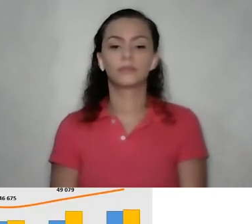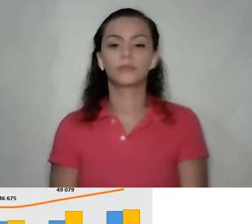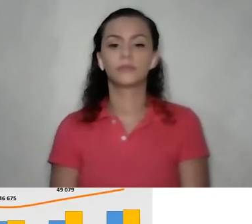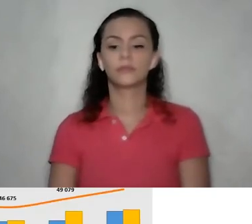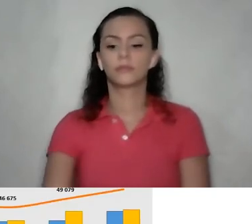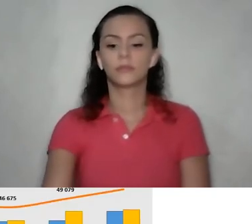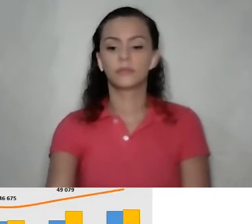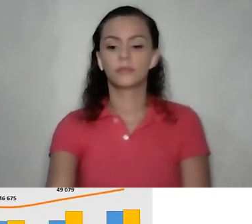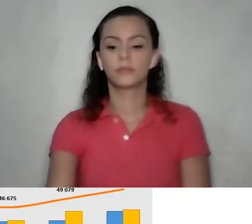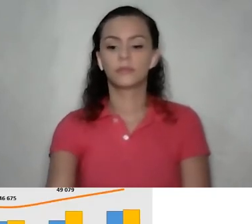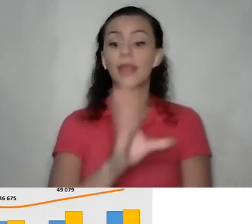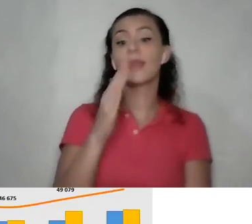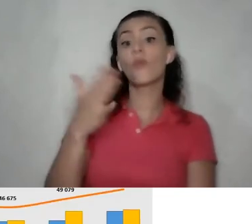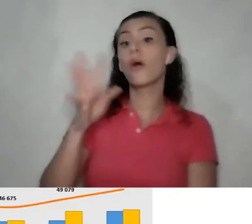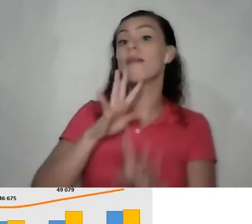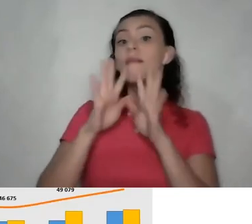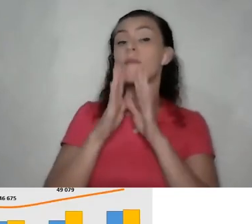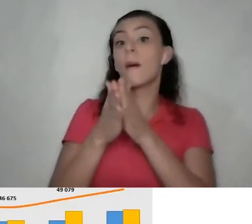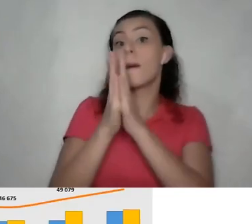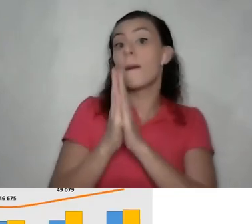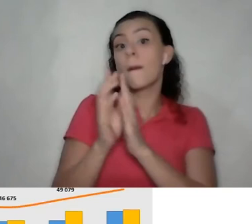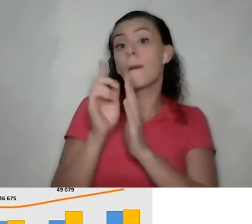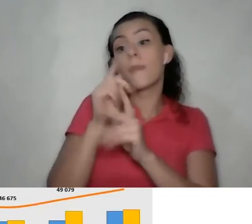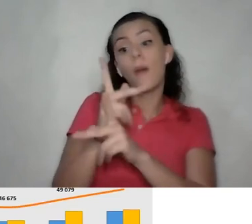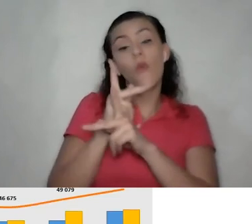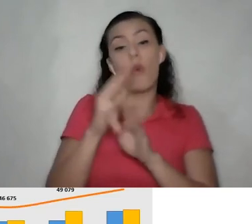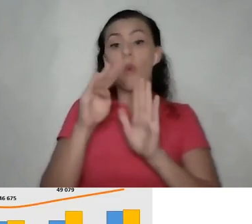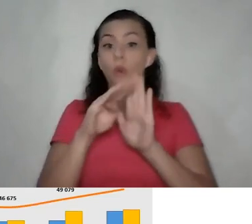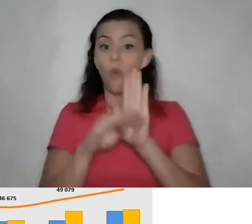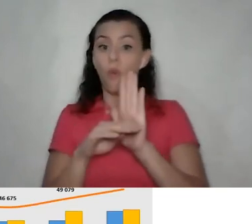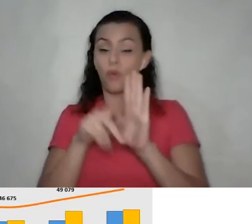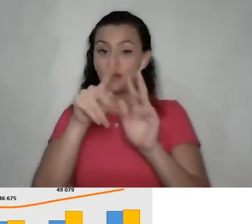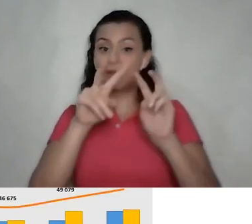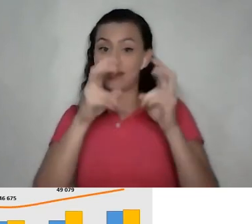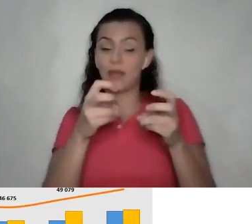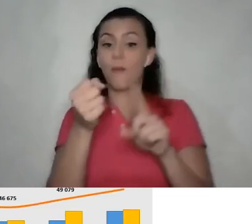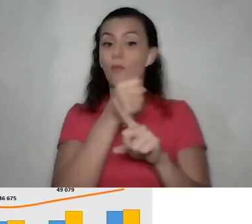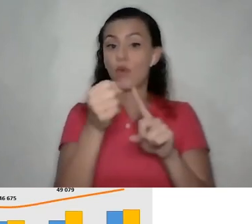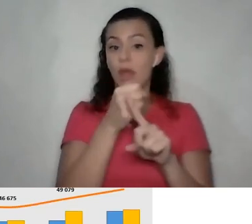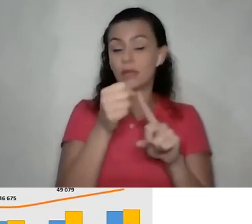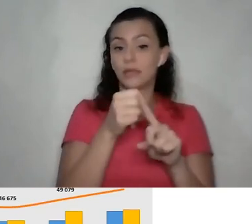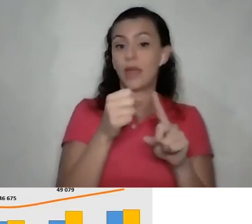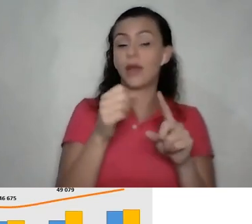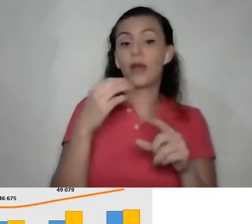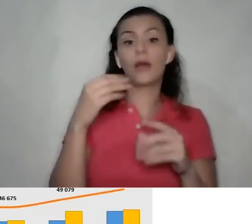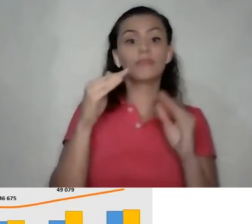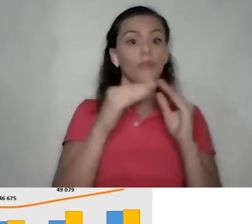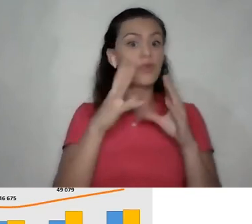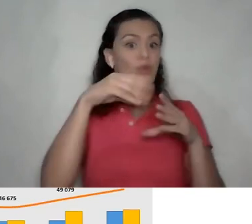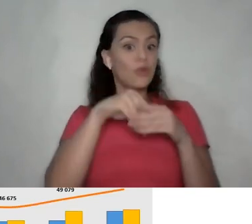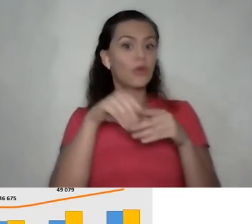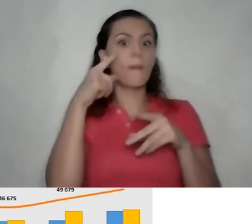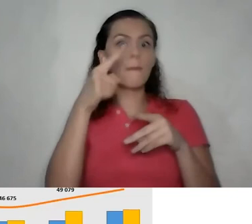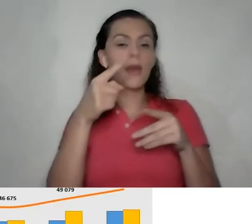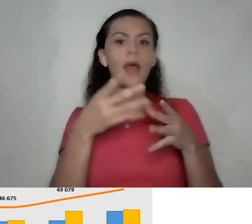Y cuando hablamos de solicitud de medidas de protección, en cuanto a lo que se refiere a violencia doméstica, veamos también la cantidad de medidas que se